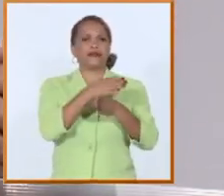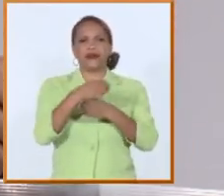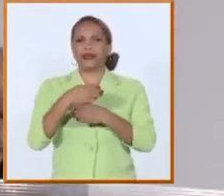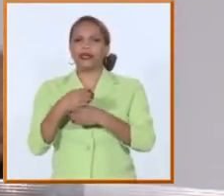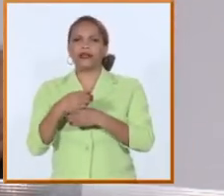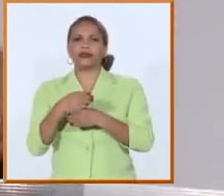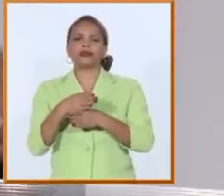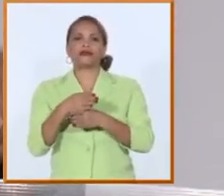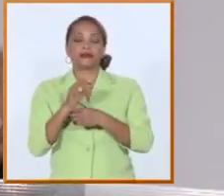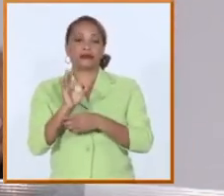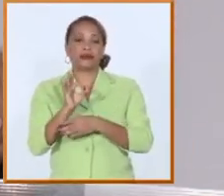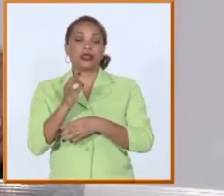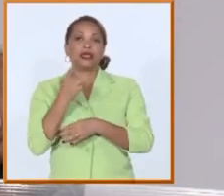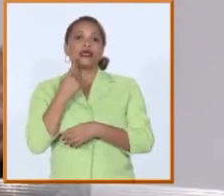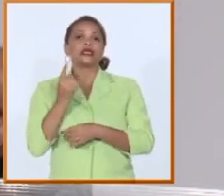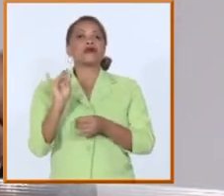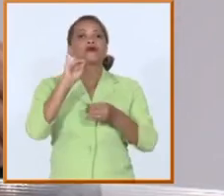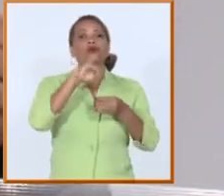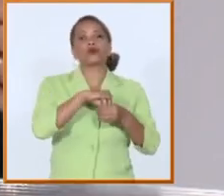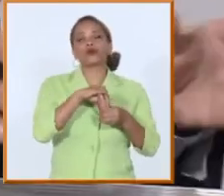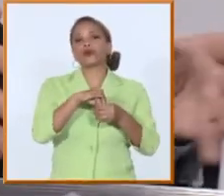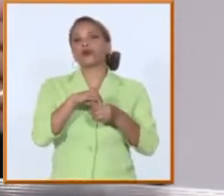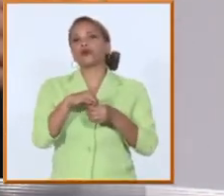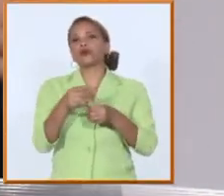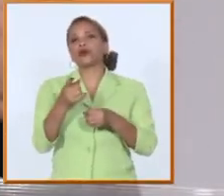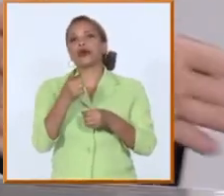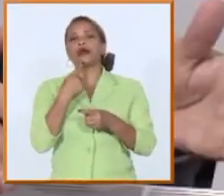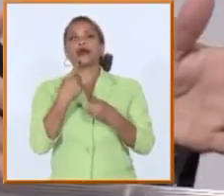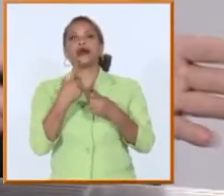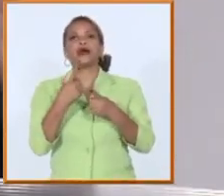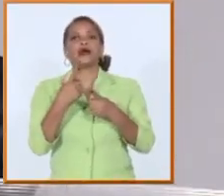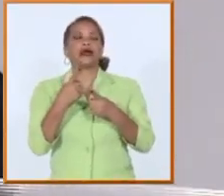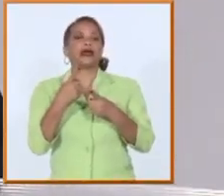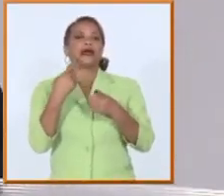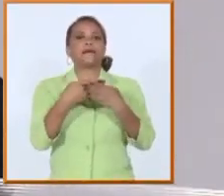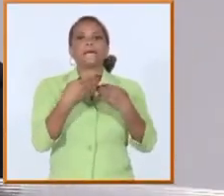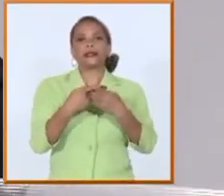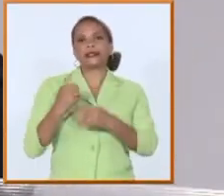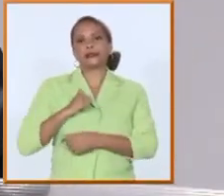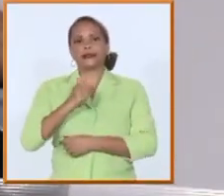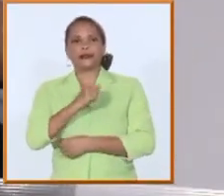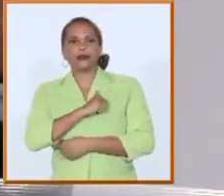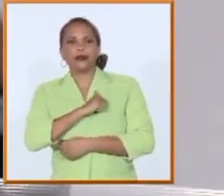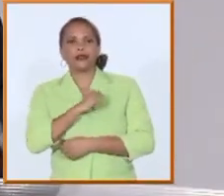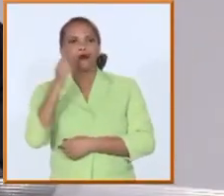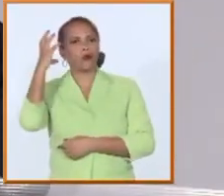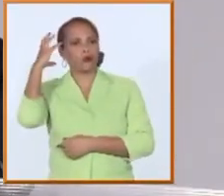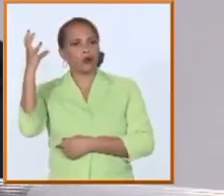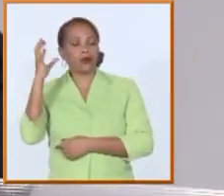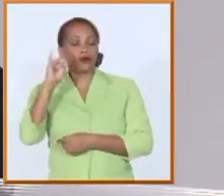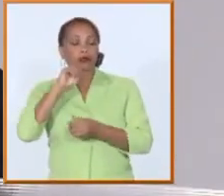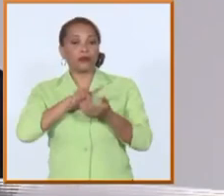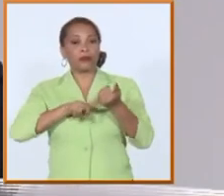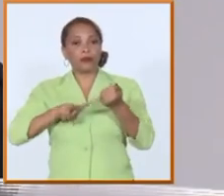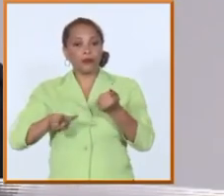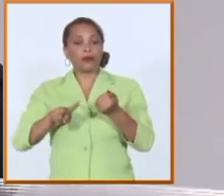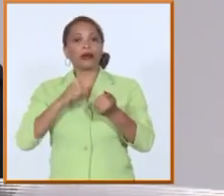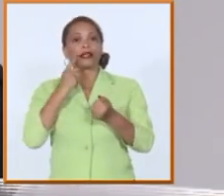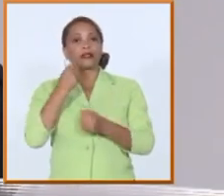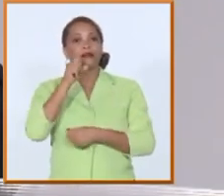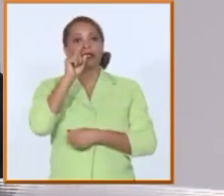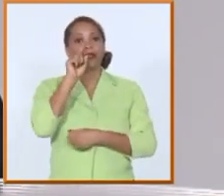organismos incluso actores locales gobiernos en los territorios para poder complementar su formación